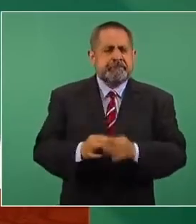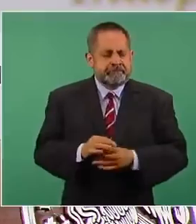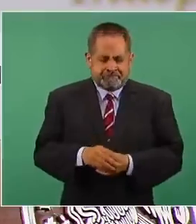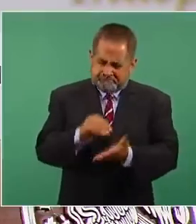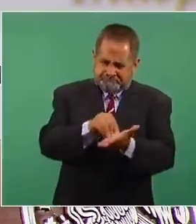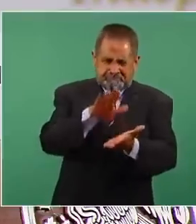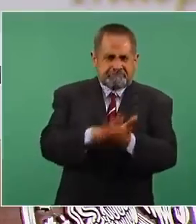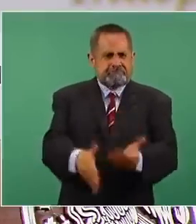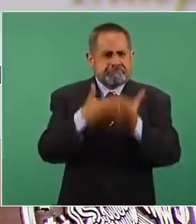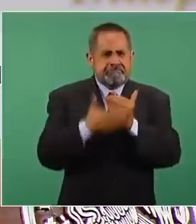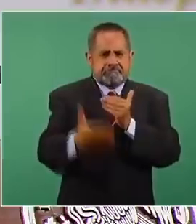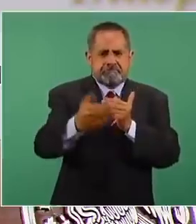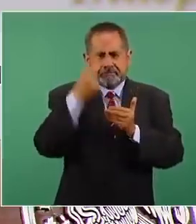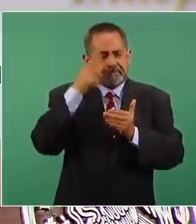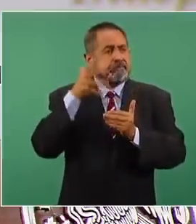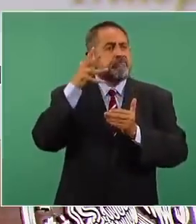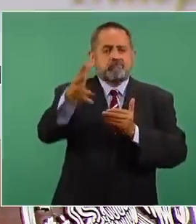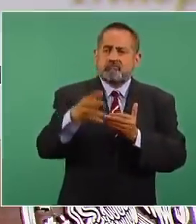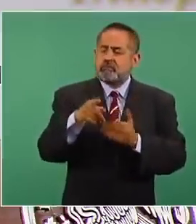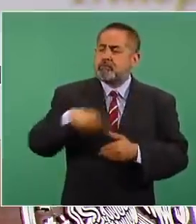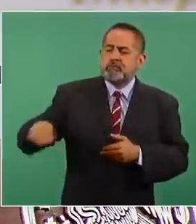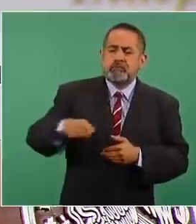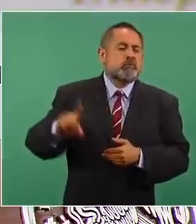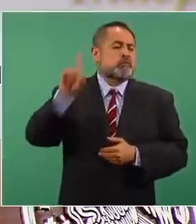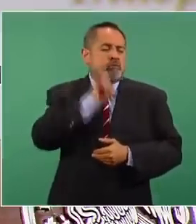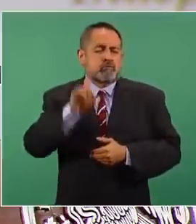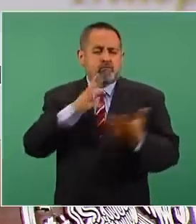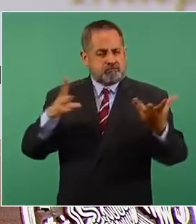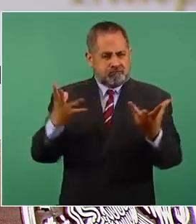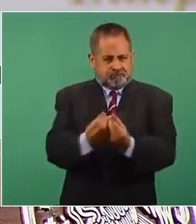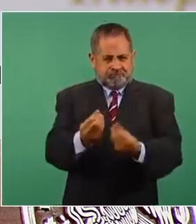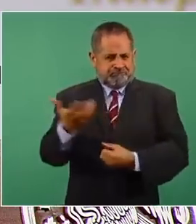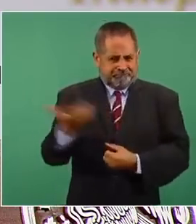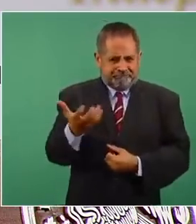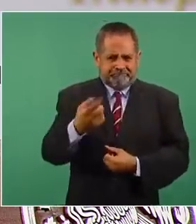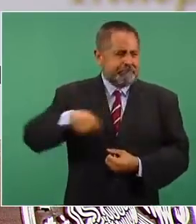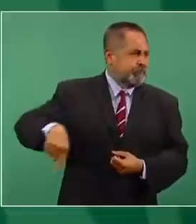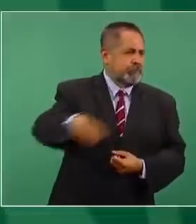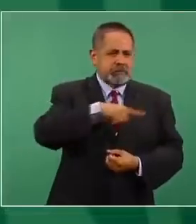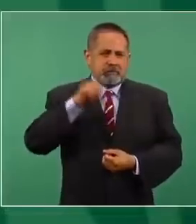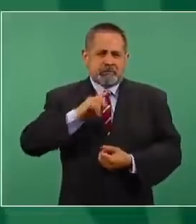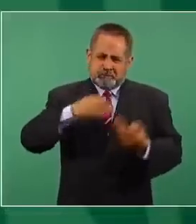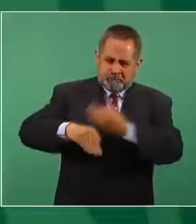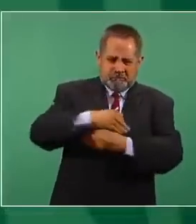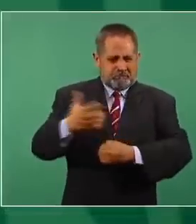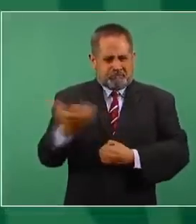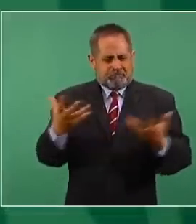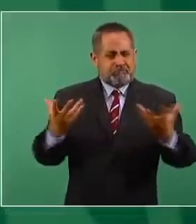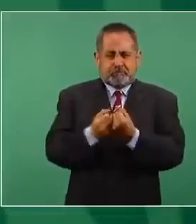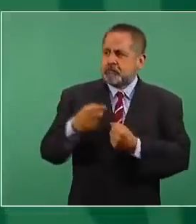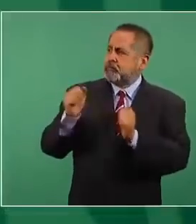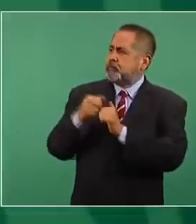huella para que la historia diga. Lo hicimos juntas, lo hicimos todas y las mujeres de su